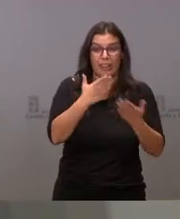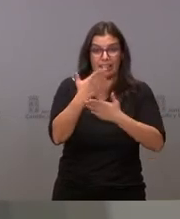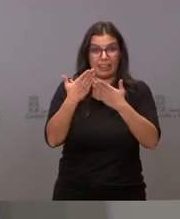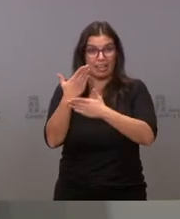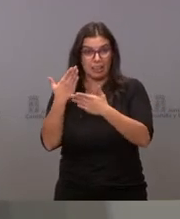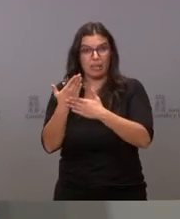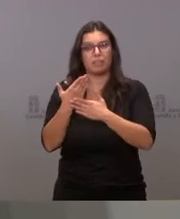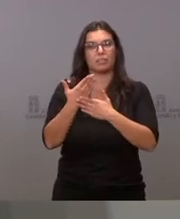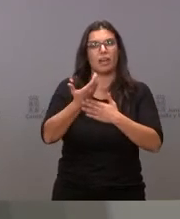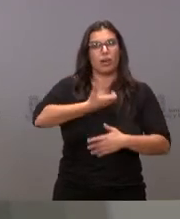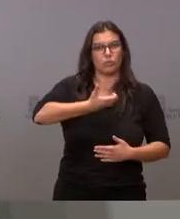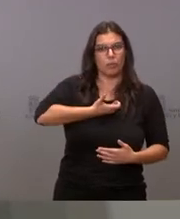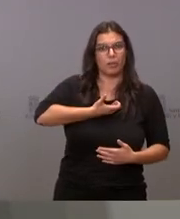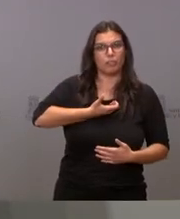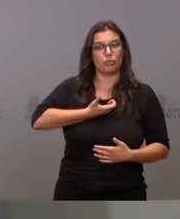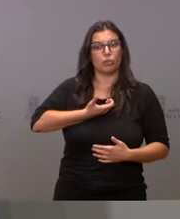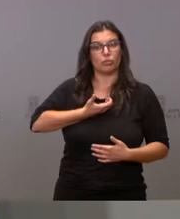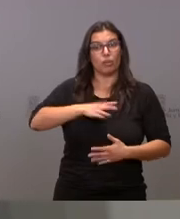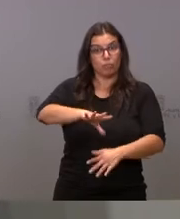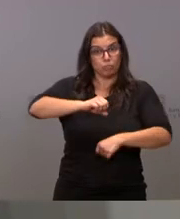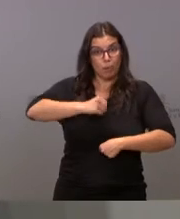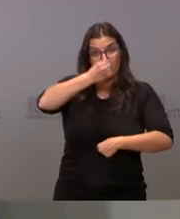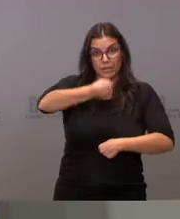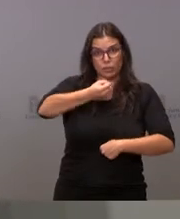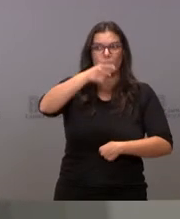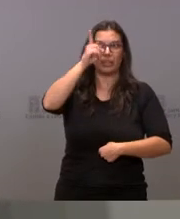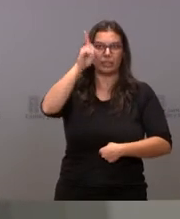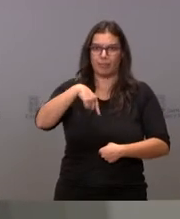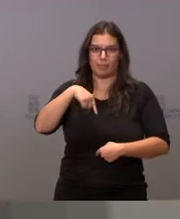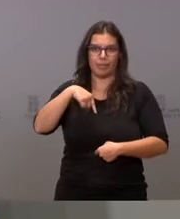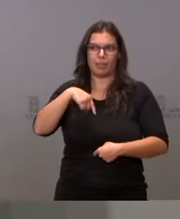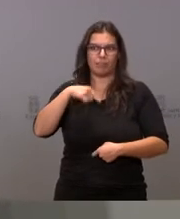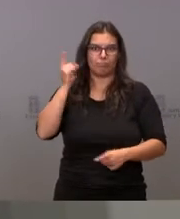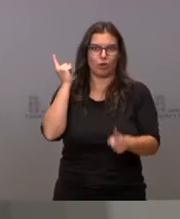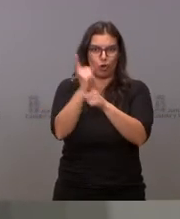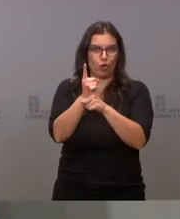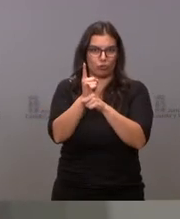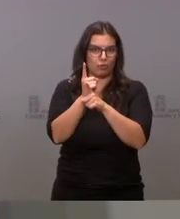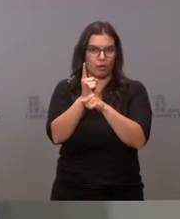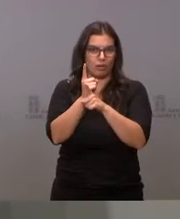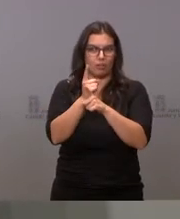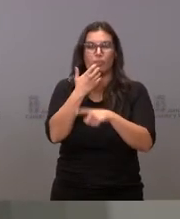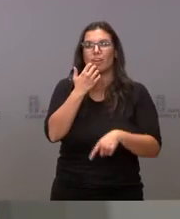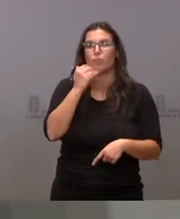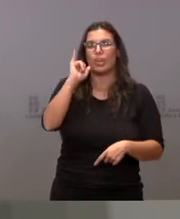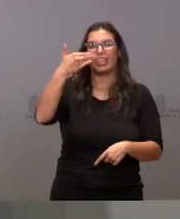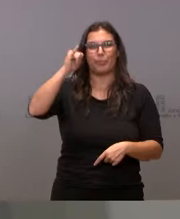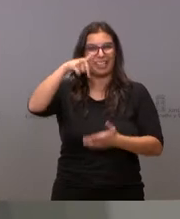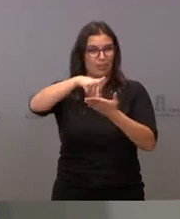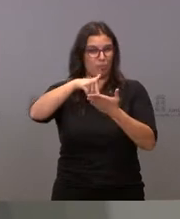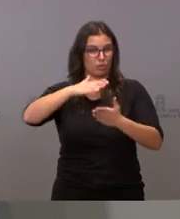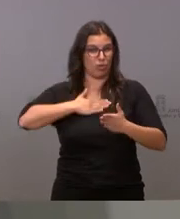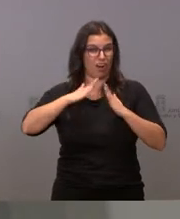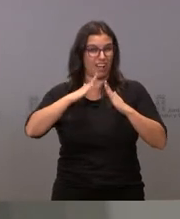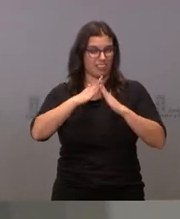ayuntamientos gobernados por el Partido Socialista también se han manifestado claramente contrarios a la subida del IBI que se propone, al